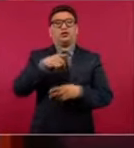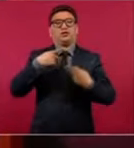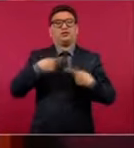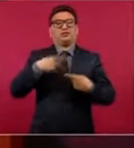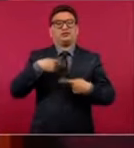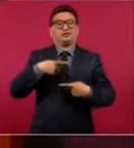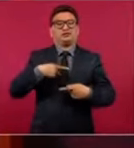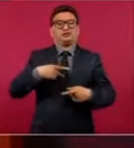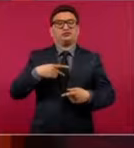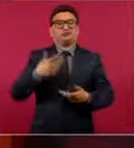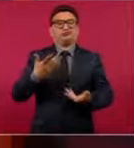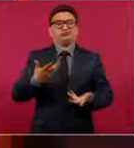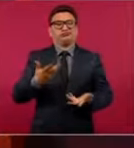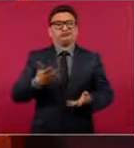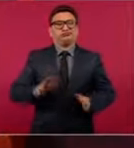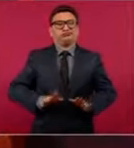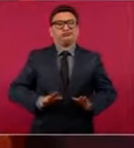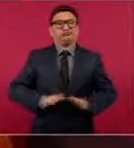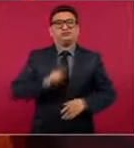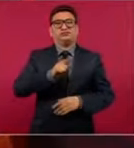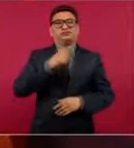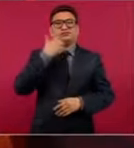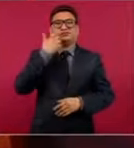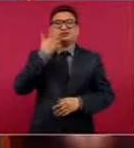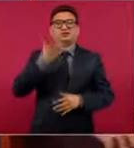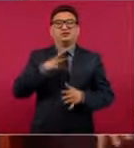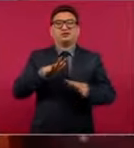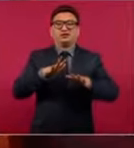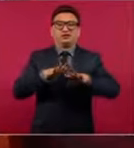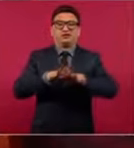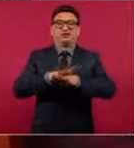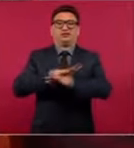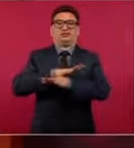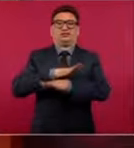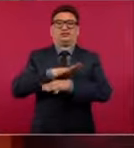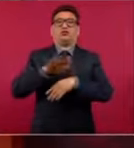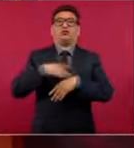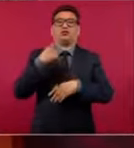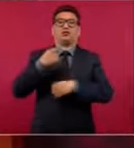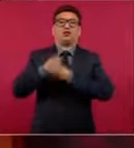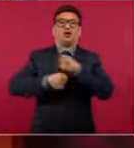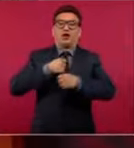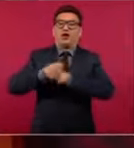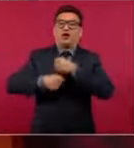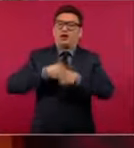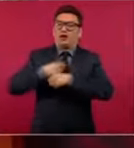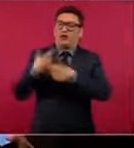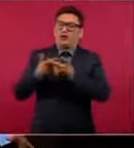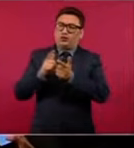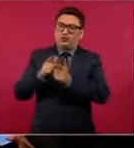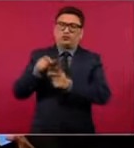buscaba un cambio después de tantos años de predominio de un solo partido